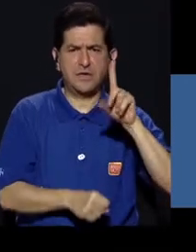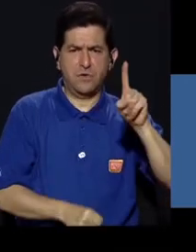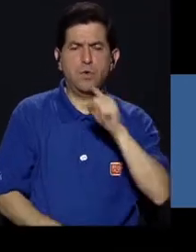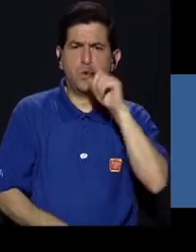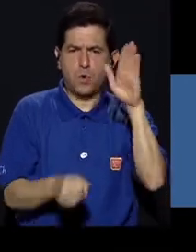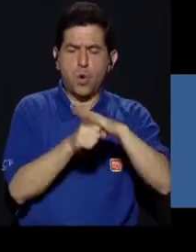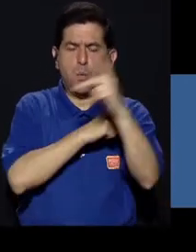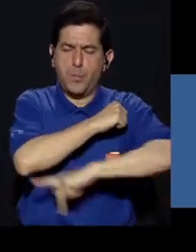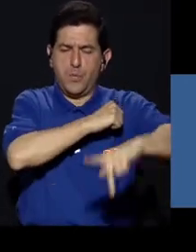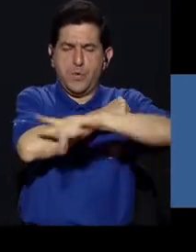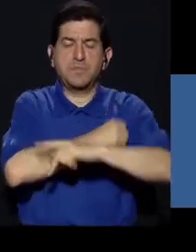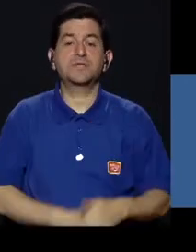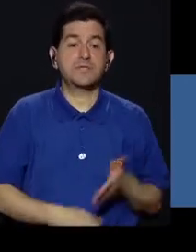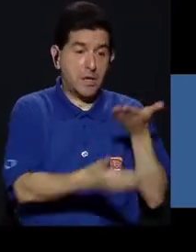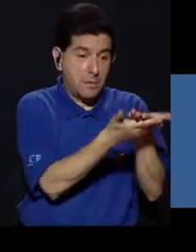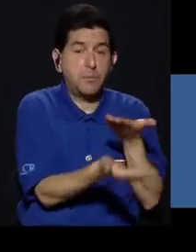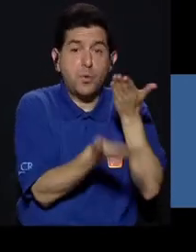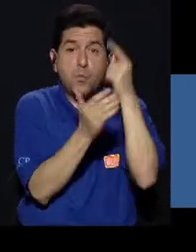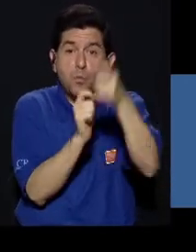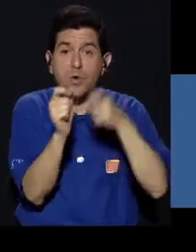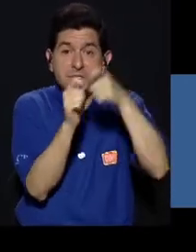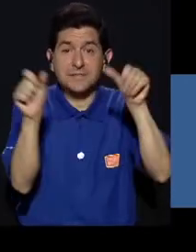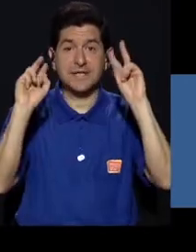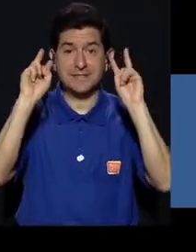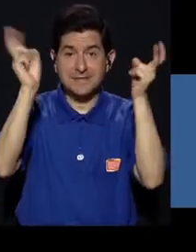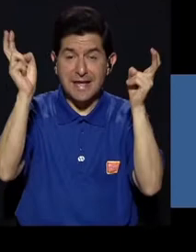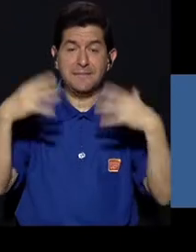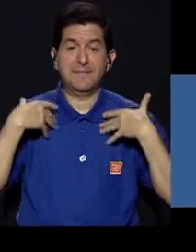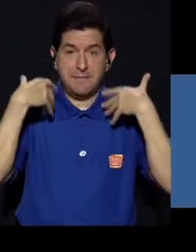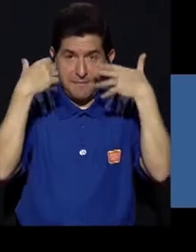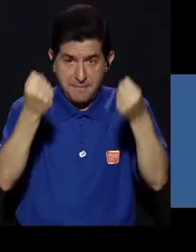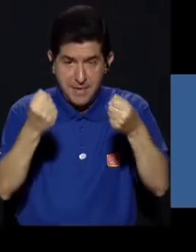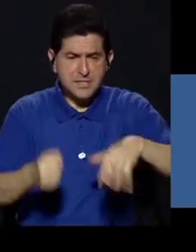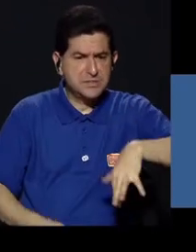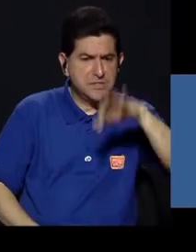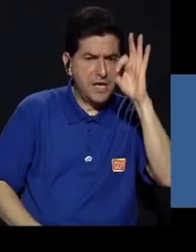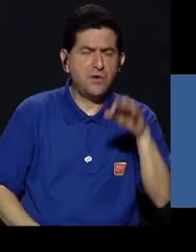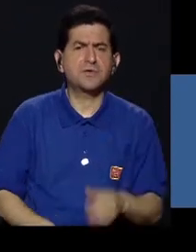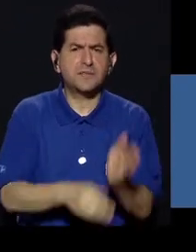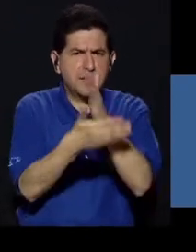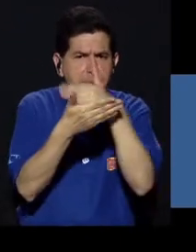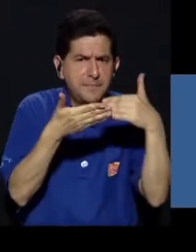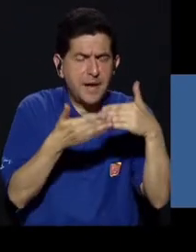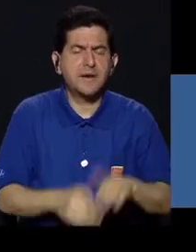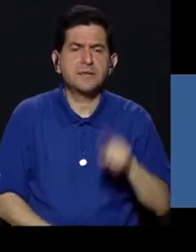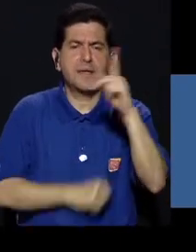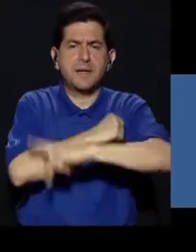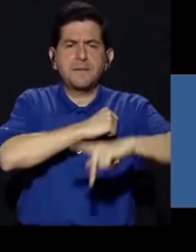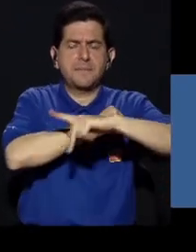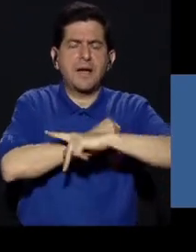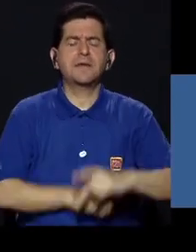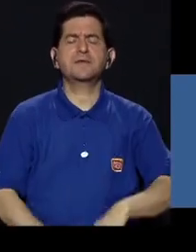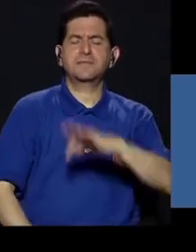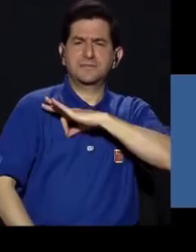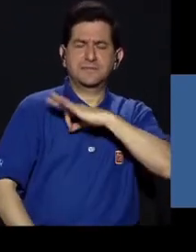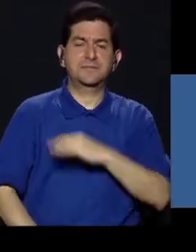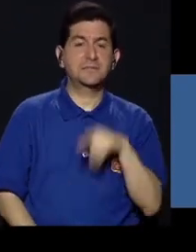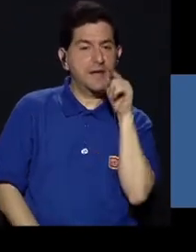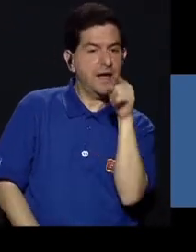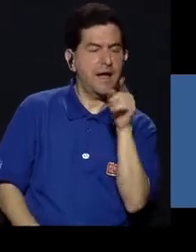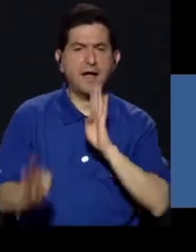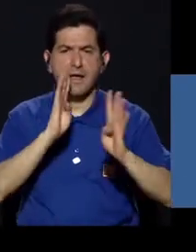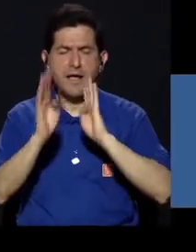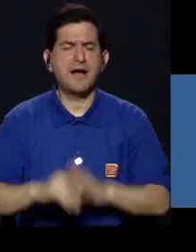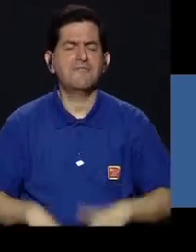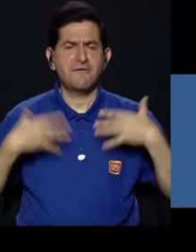compromiso país, y las propuestas específicas en temas de salud, se encuentran en el apartado Un País de Bienestar, en el cual